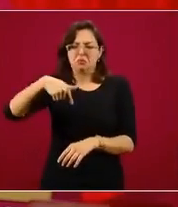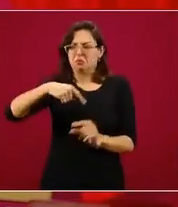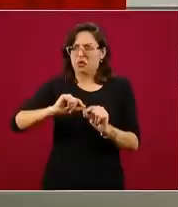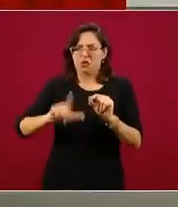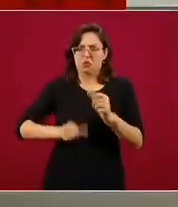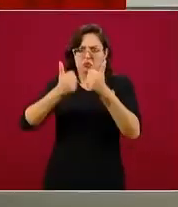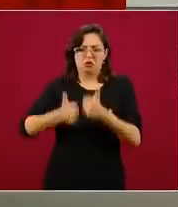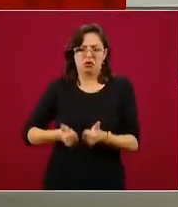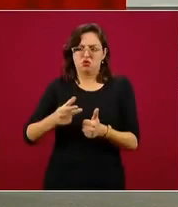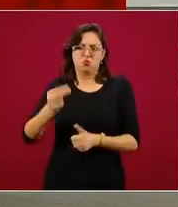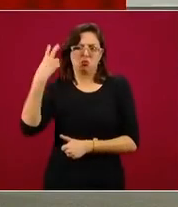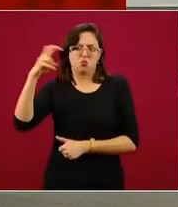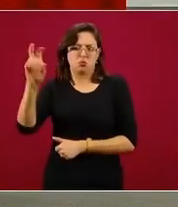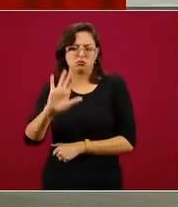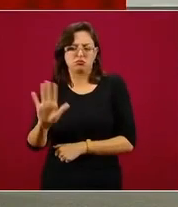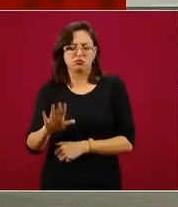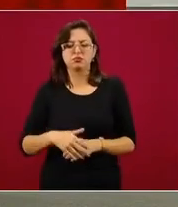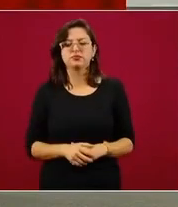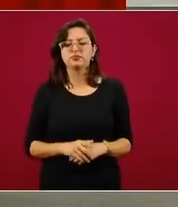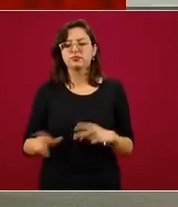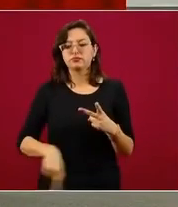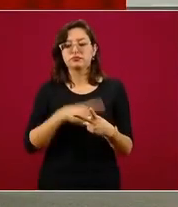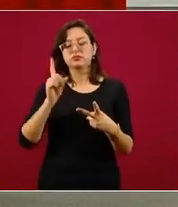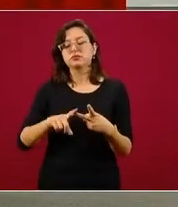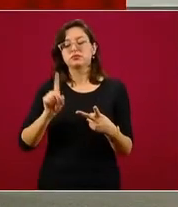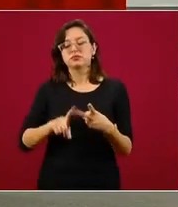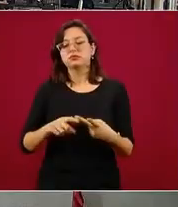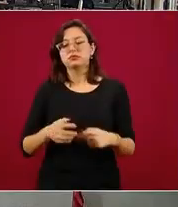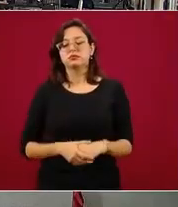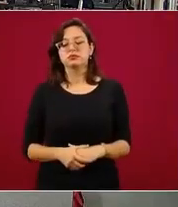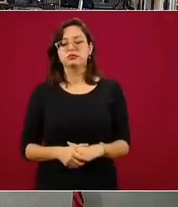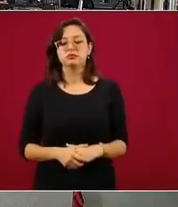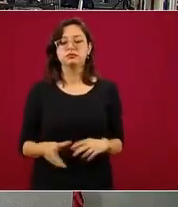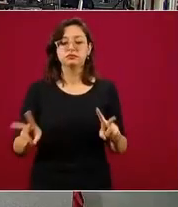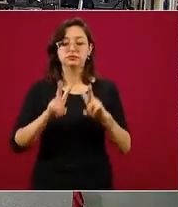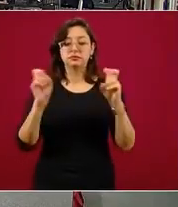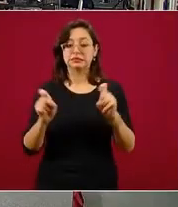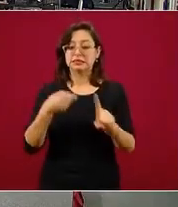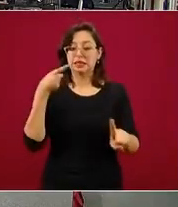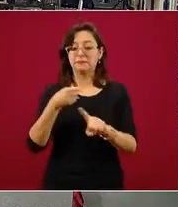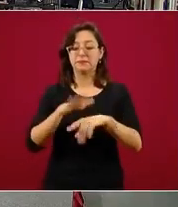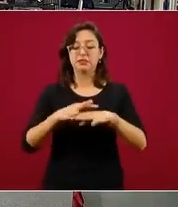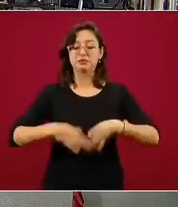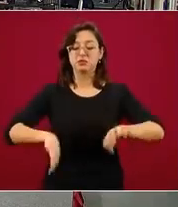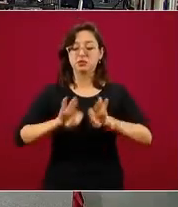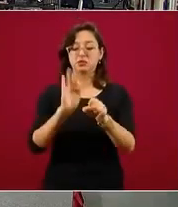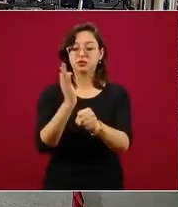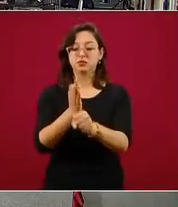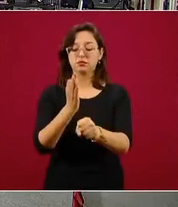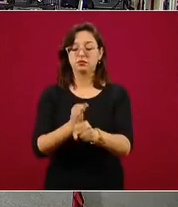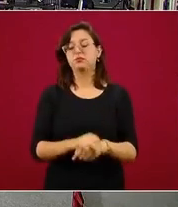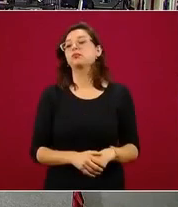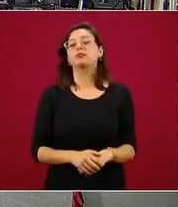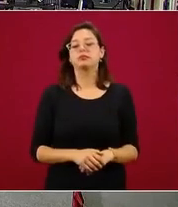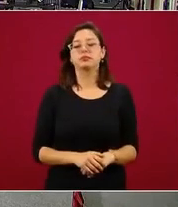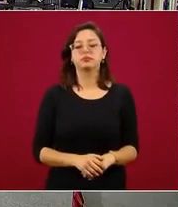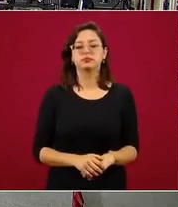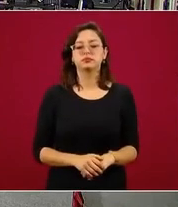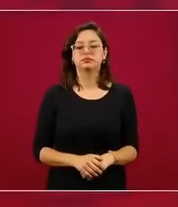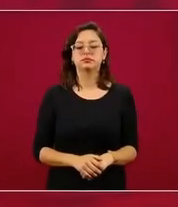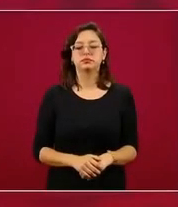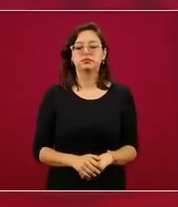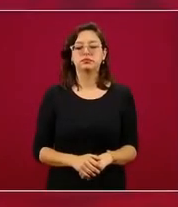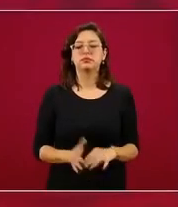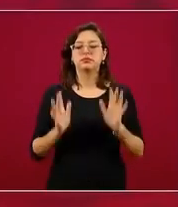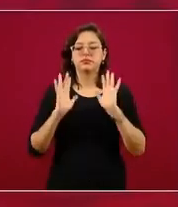origen. ¿La segunda? La segunda es el tema sustancial de hoy, el semáforo. Como ya